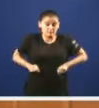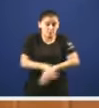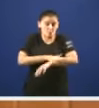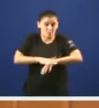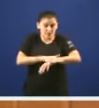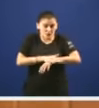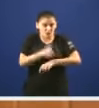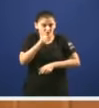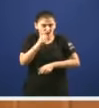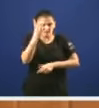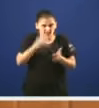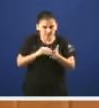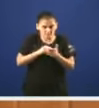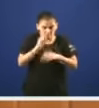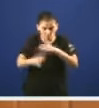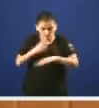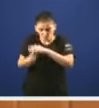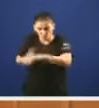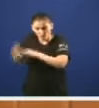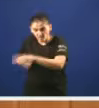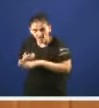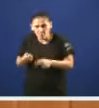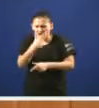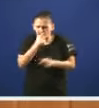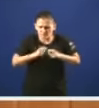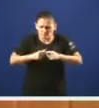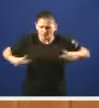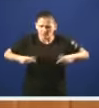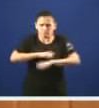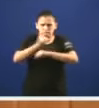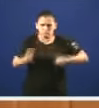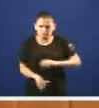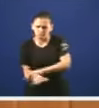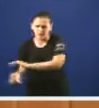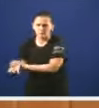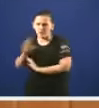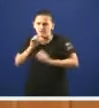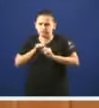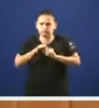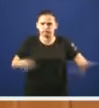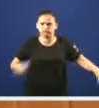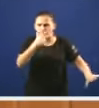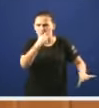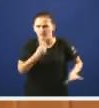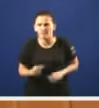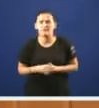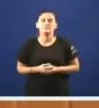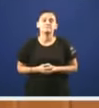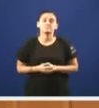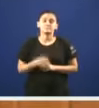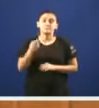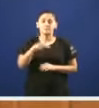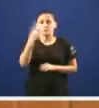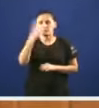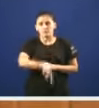Ijo o que se foi facilitando a implantación continua desta expansión do ámbito do xogo como sabe